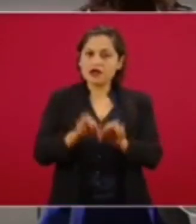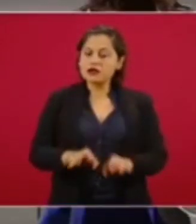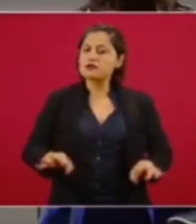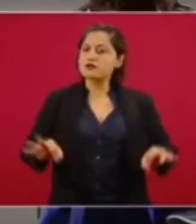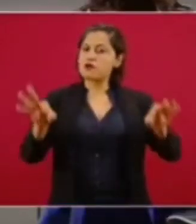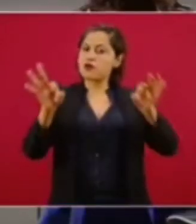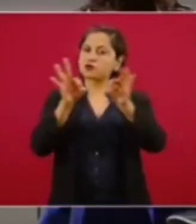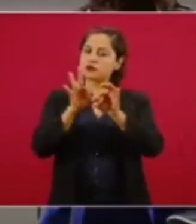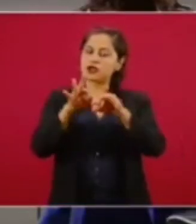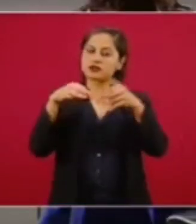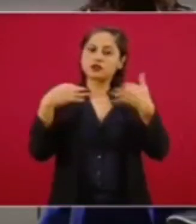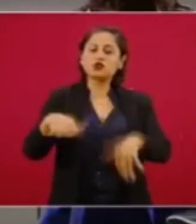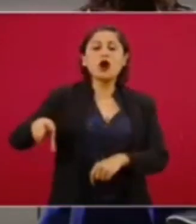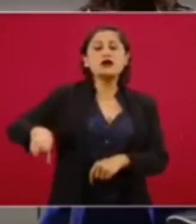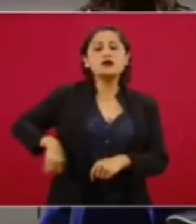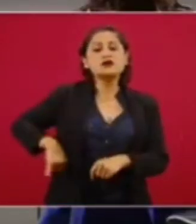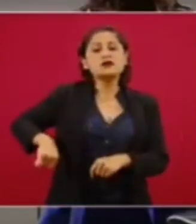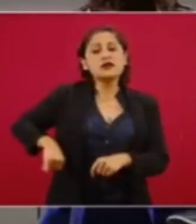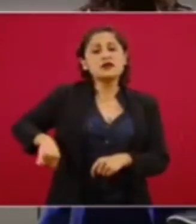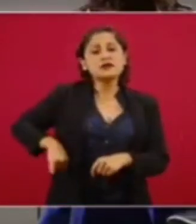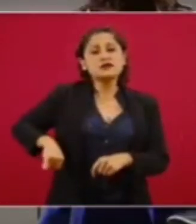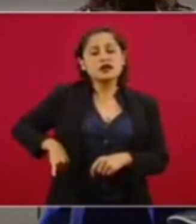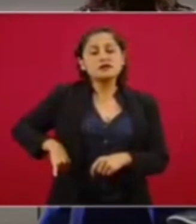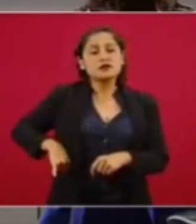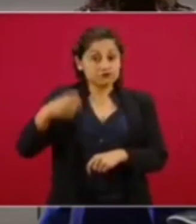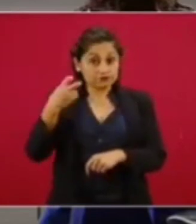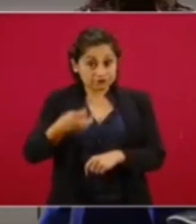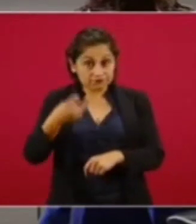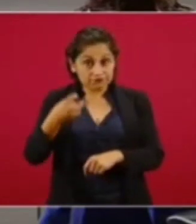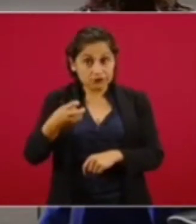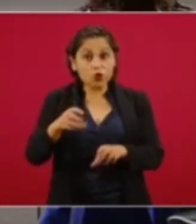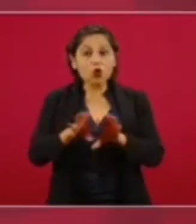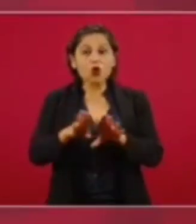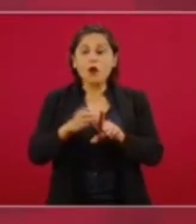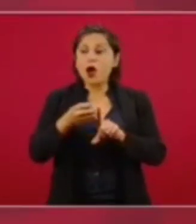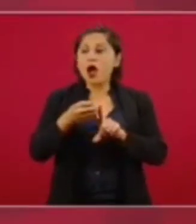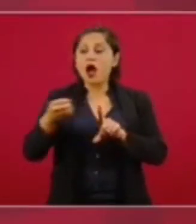Es algo que no se va a poder tapar.